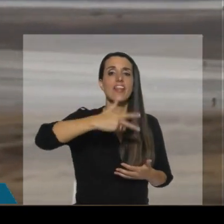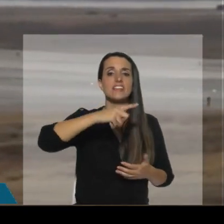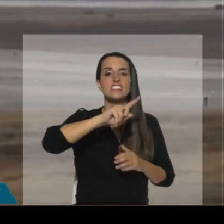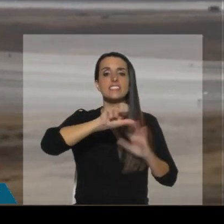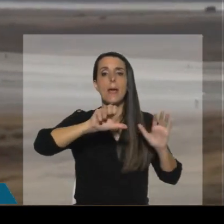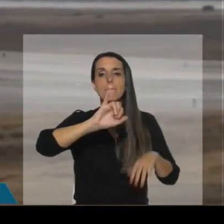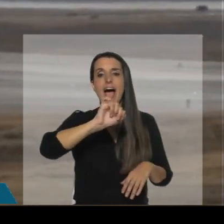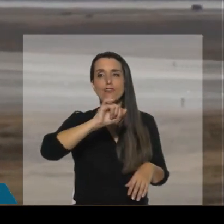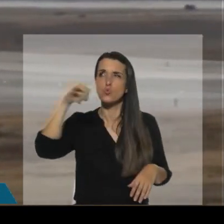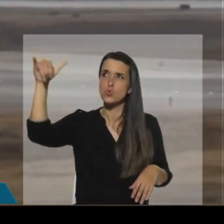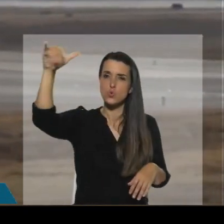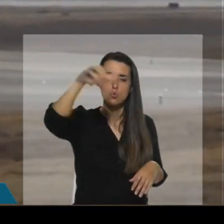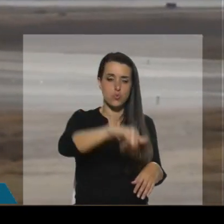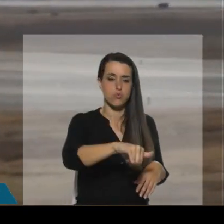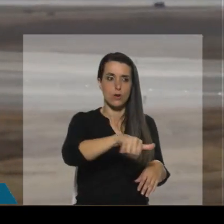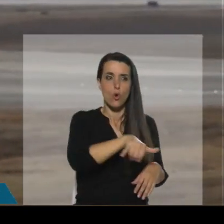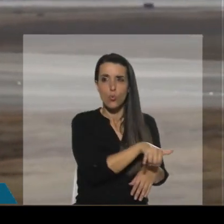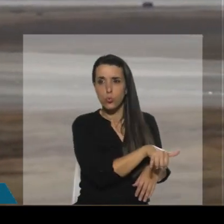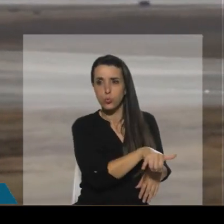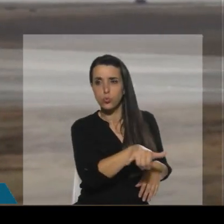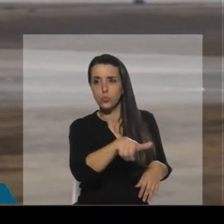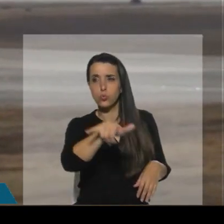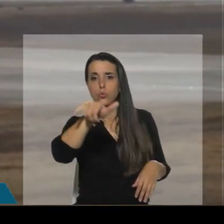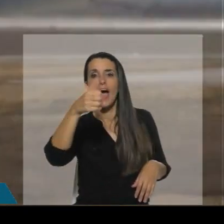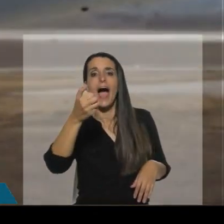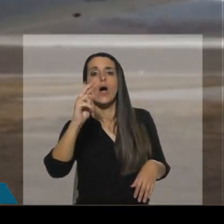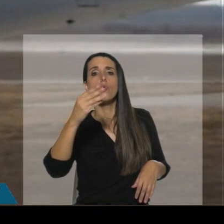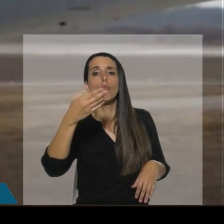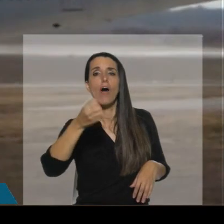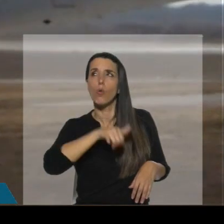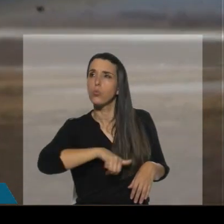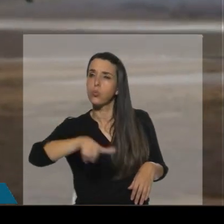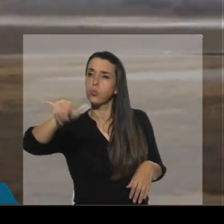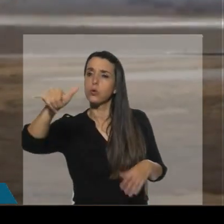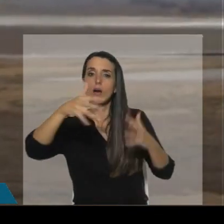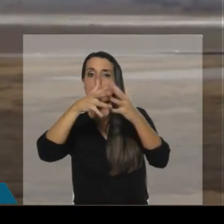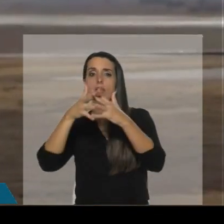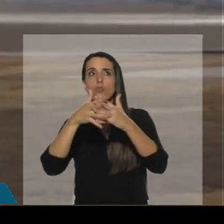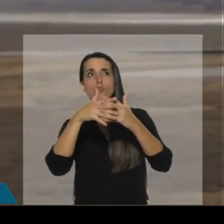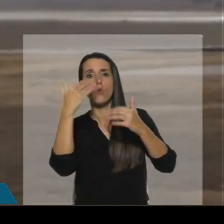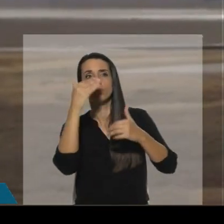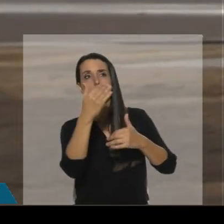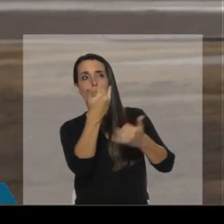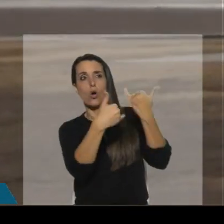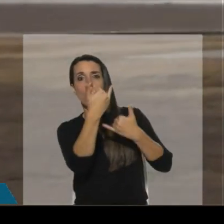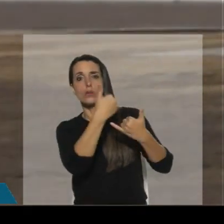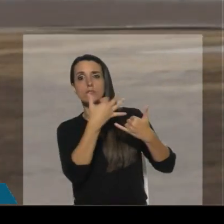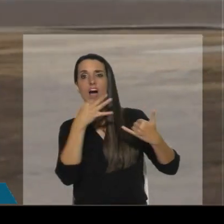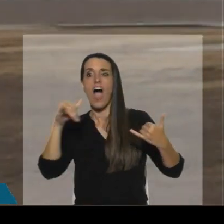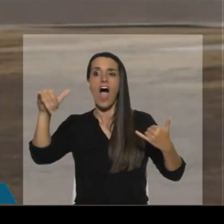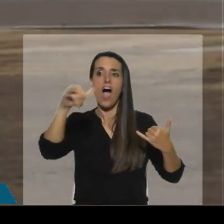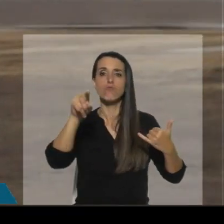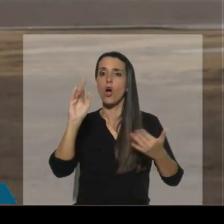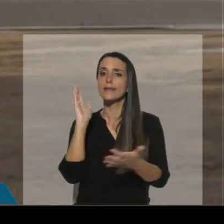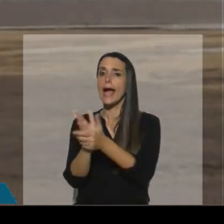16 de mayo y que al despegar con destino a Aruba supieron por autoridades norteamericanas que se trataba de un avión de una empresa